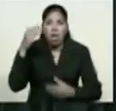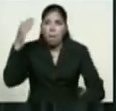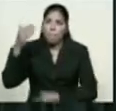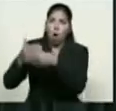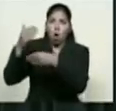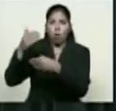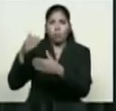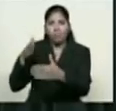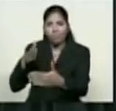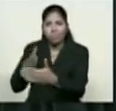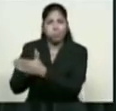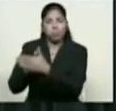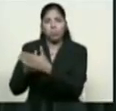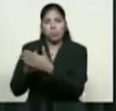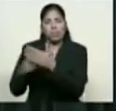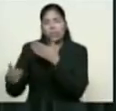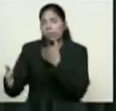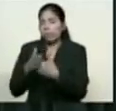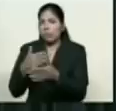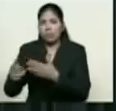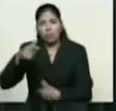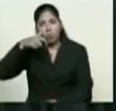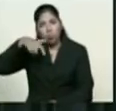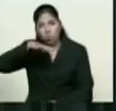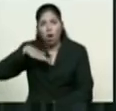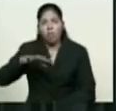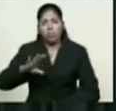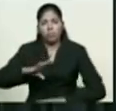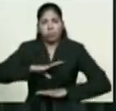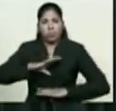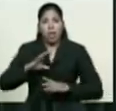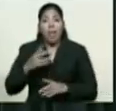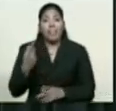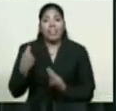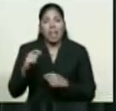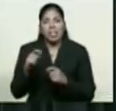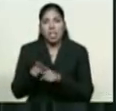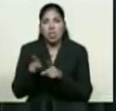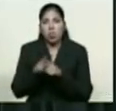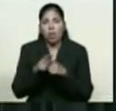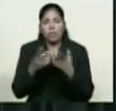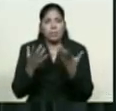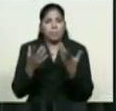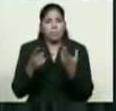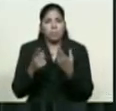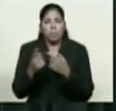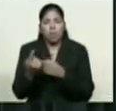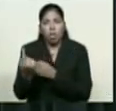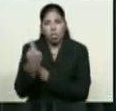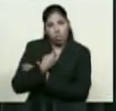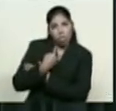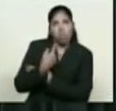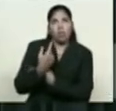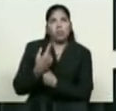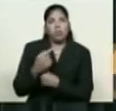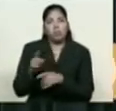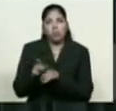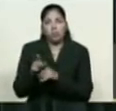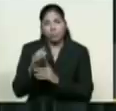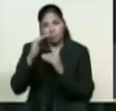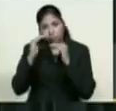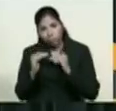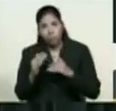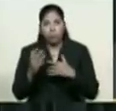comercial y de todas las acciones criminales para tratar de doblegar la voluntad de un pueblo que está resuelto a ser